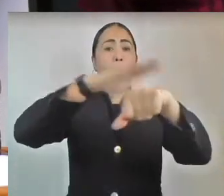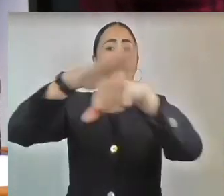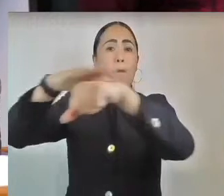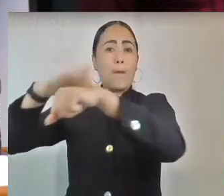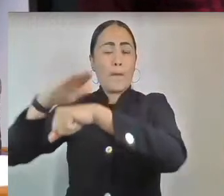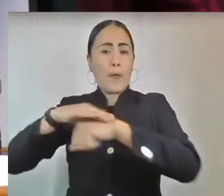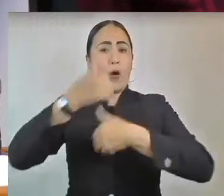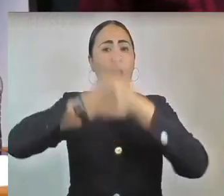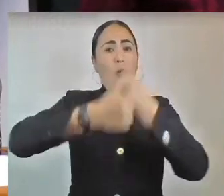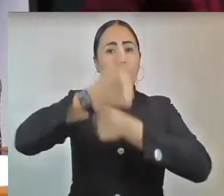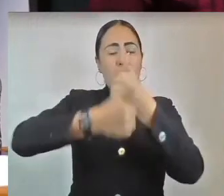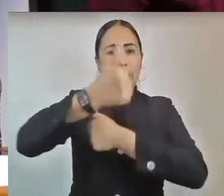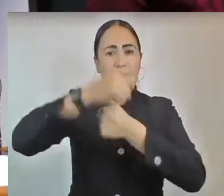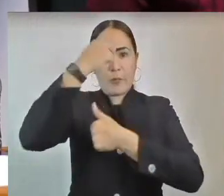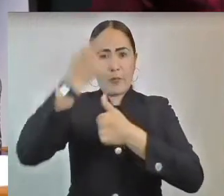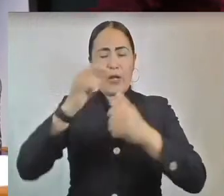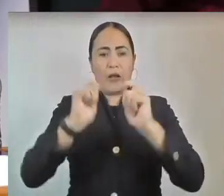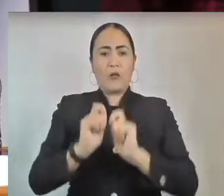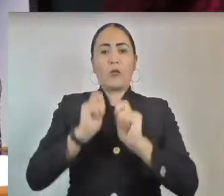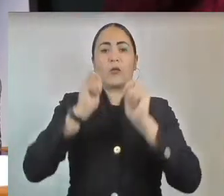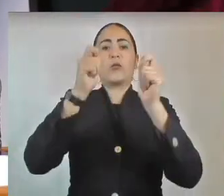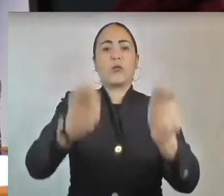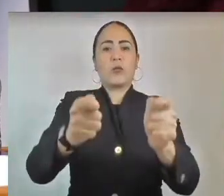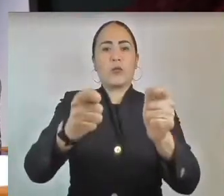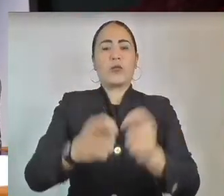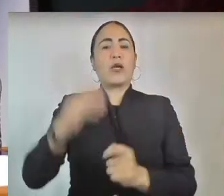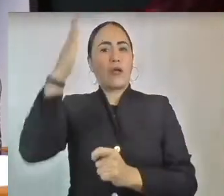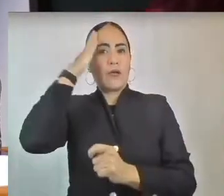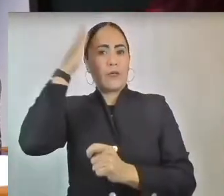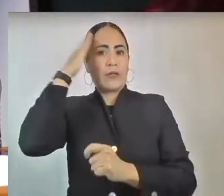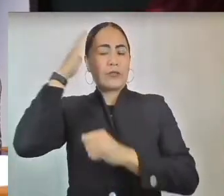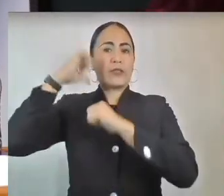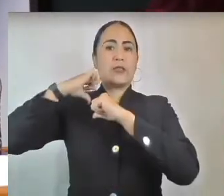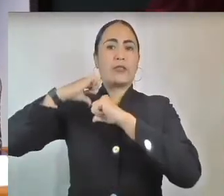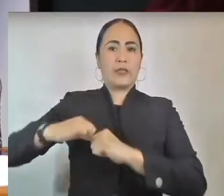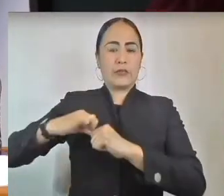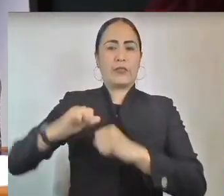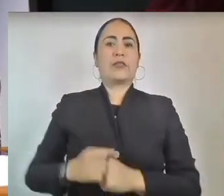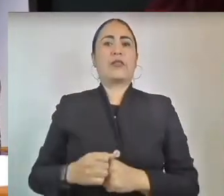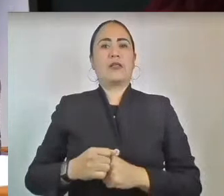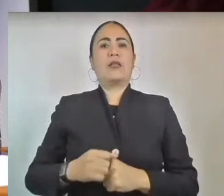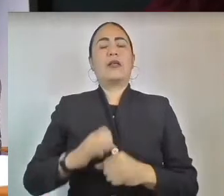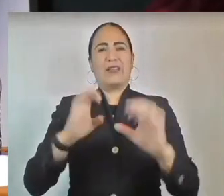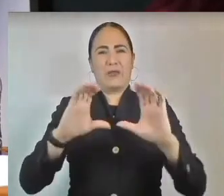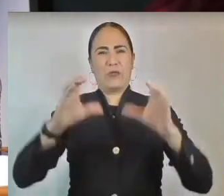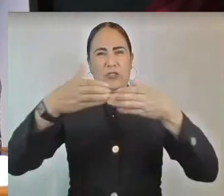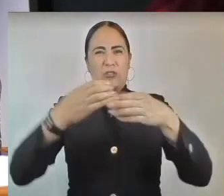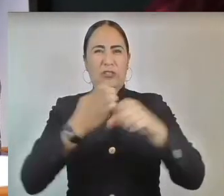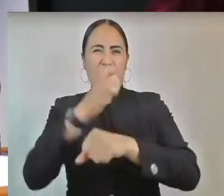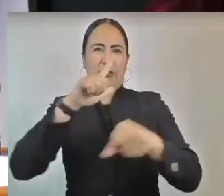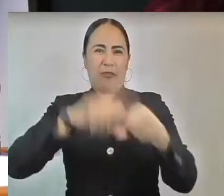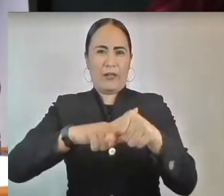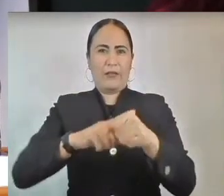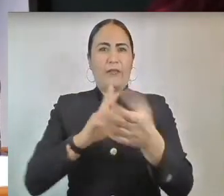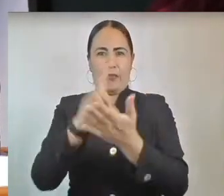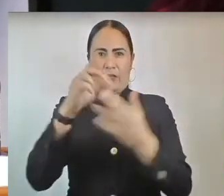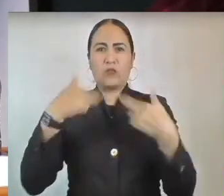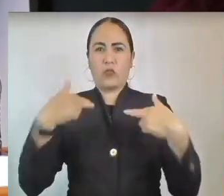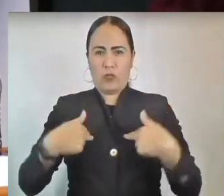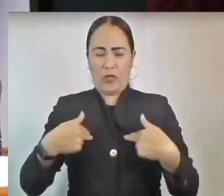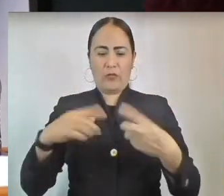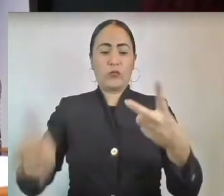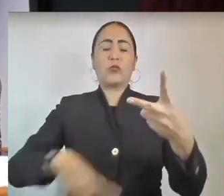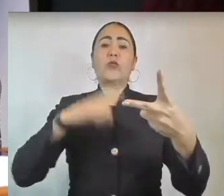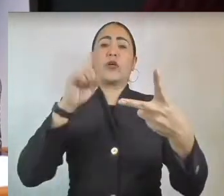con el nombramiento del titular de la Comisión Estatal de Derechos Humanos. Dos, acuerdo para